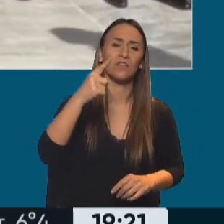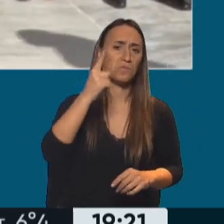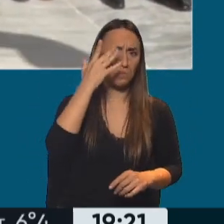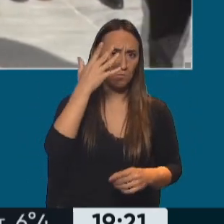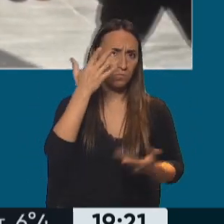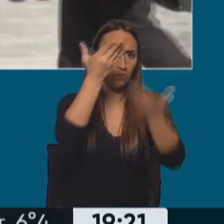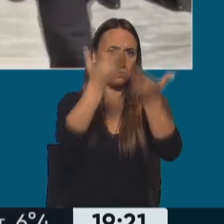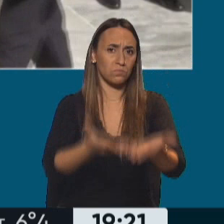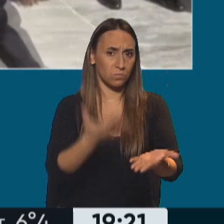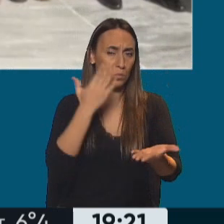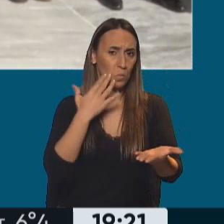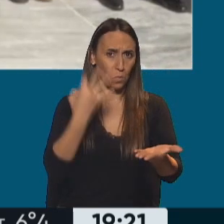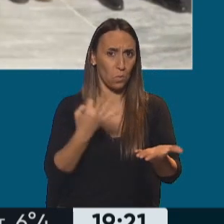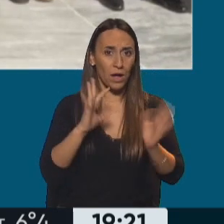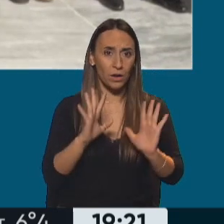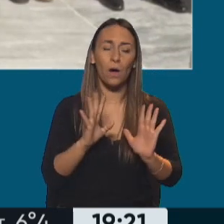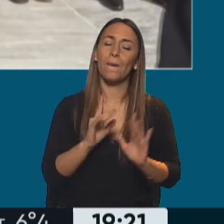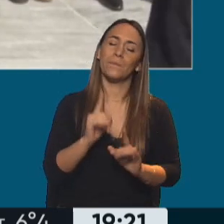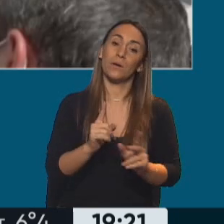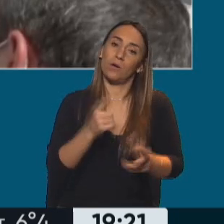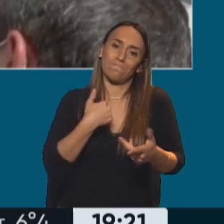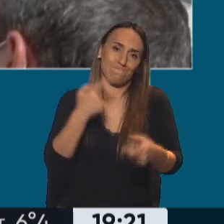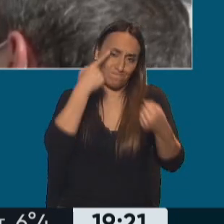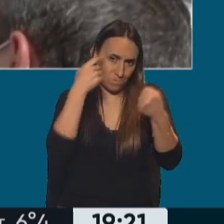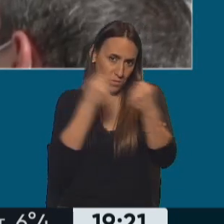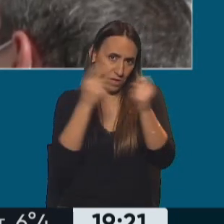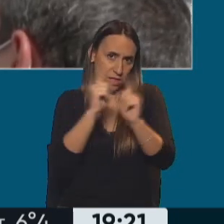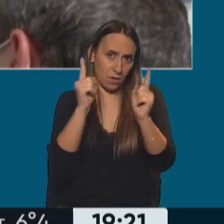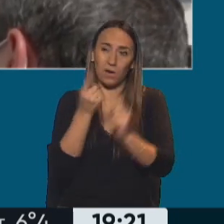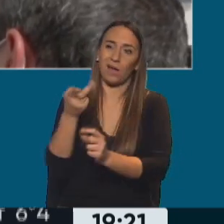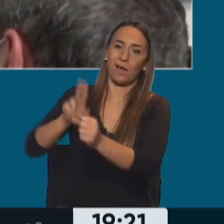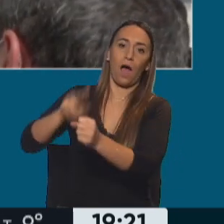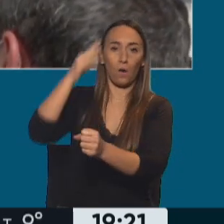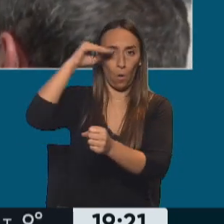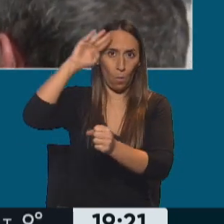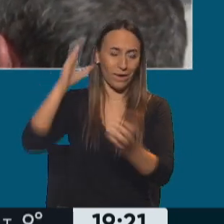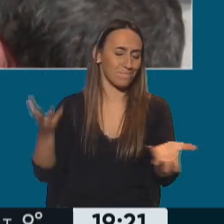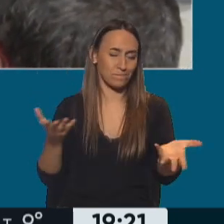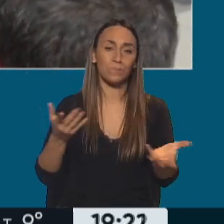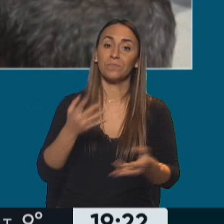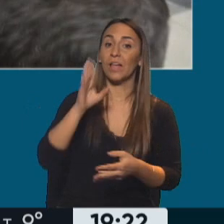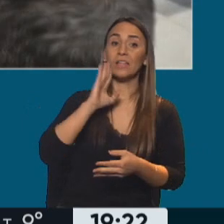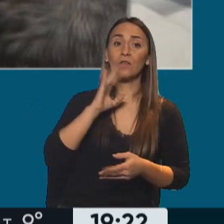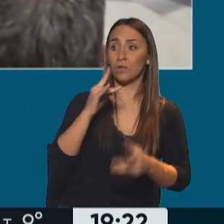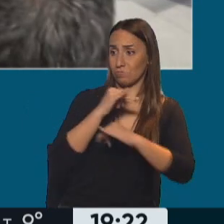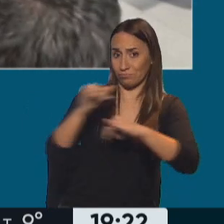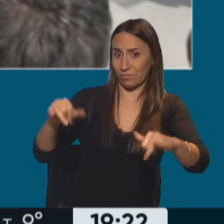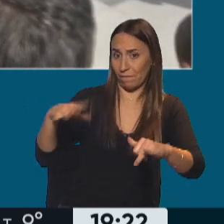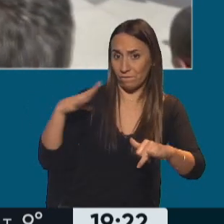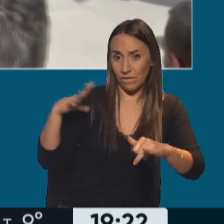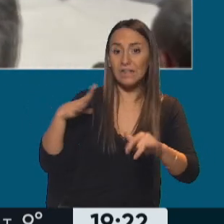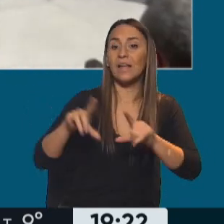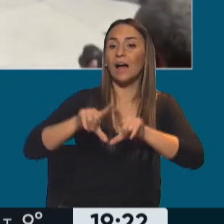intervencionista refiriéndose a Estados Unidos y a esta decisión. ¿Qué dijeron desde Estados Unidos? Todavía no enviamos las invitaciones